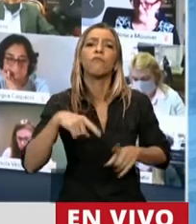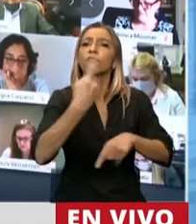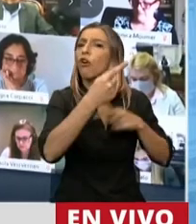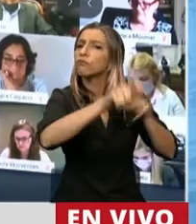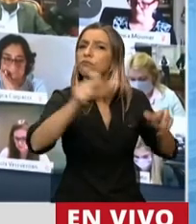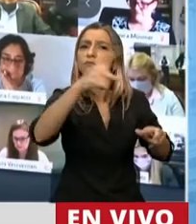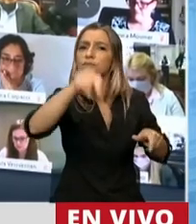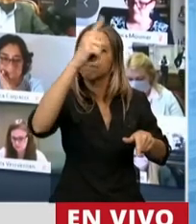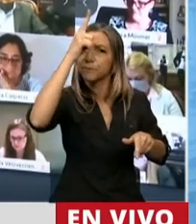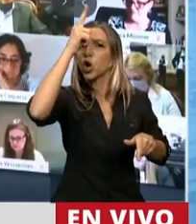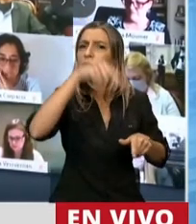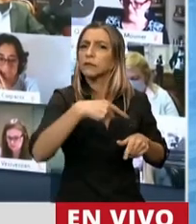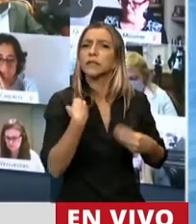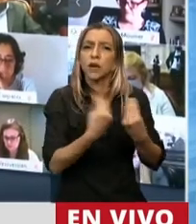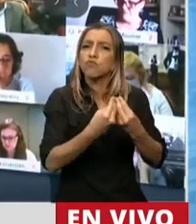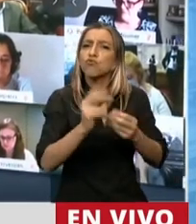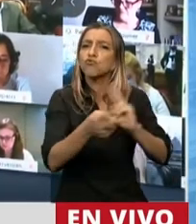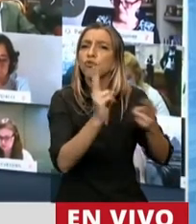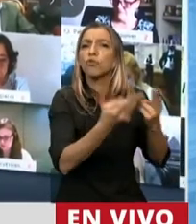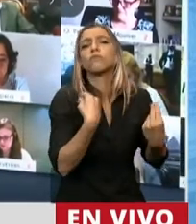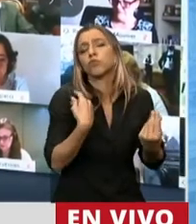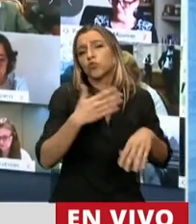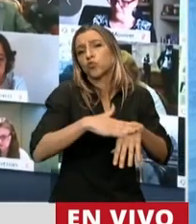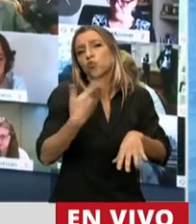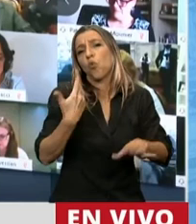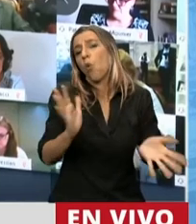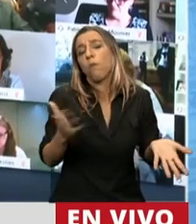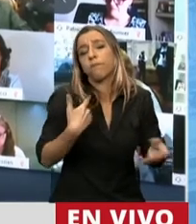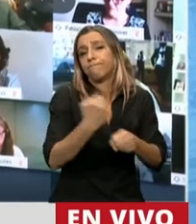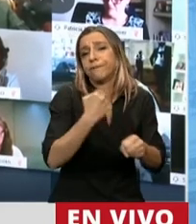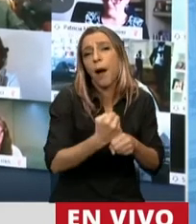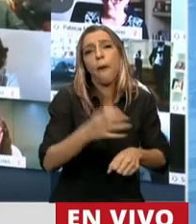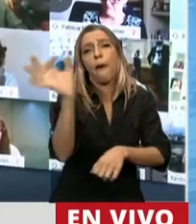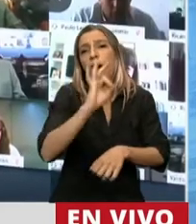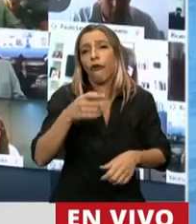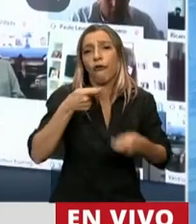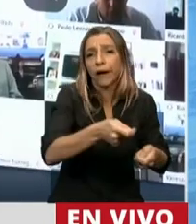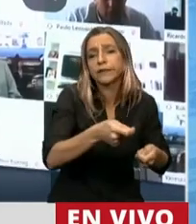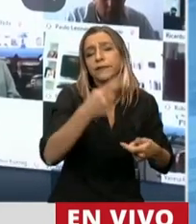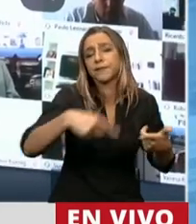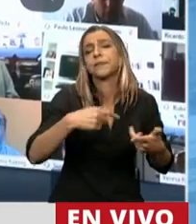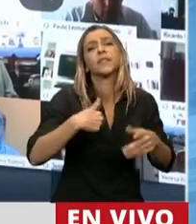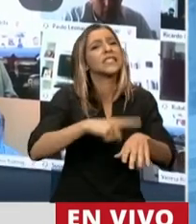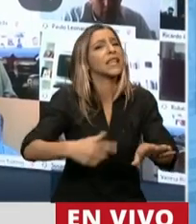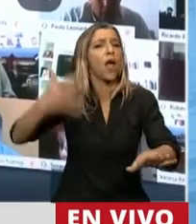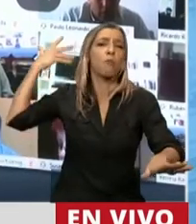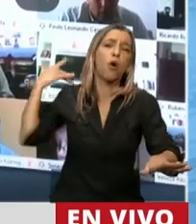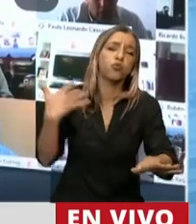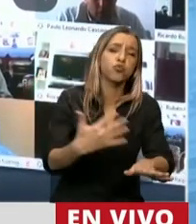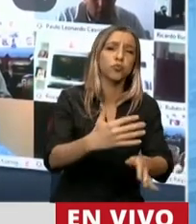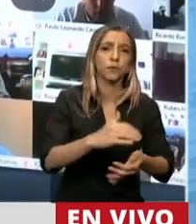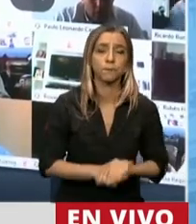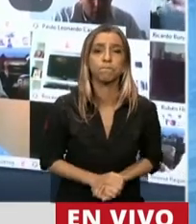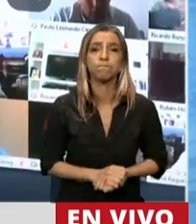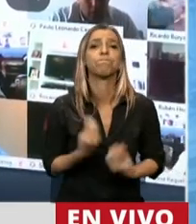policías caídos, en este tiempo y diría en todos los tiempos. Los policías